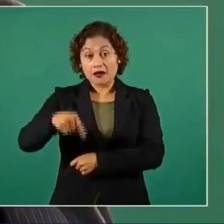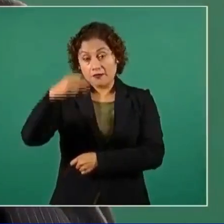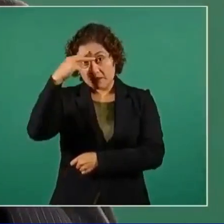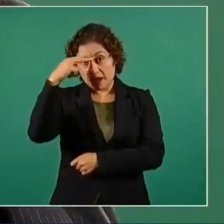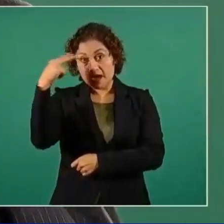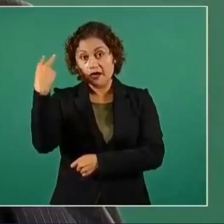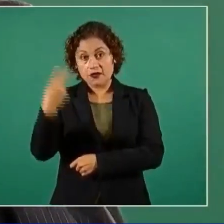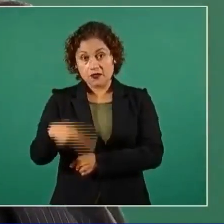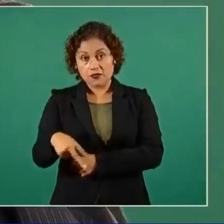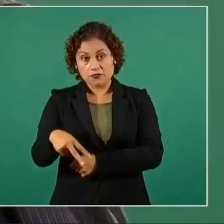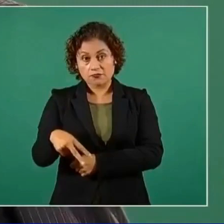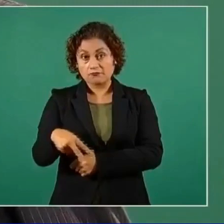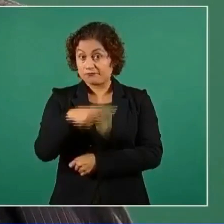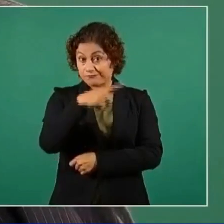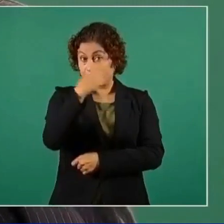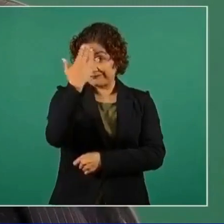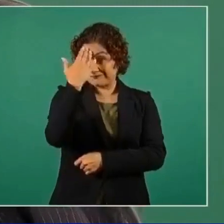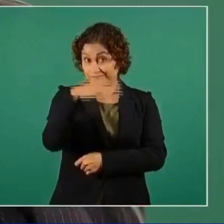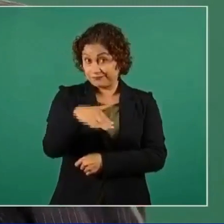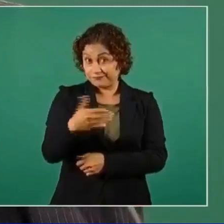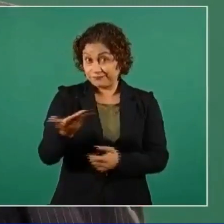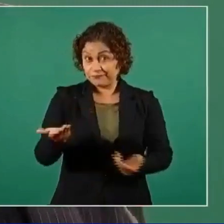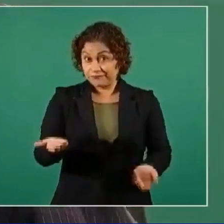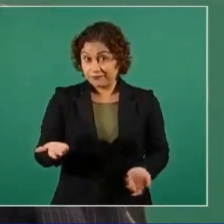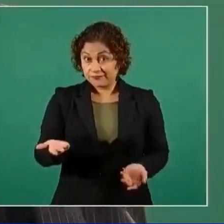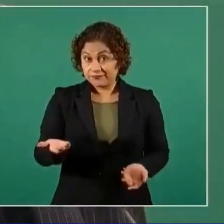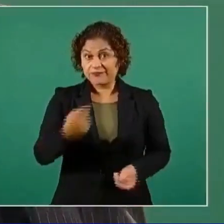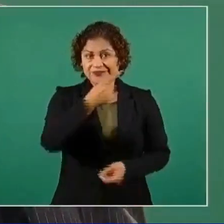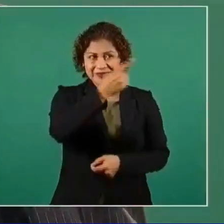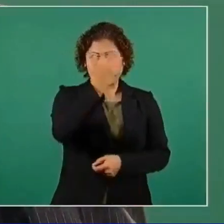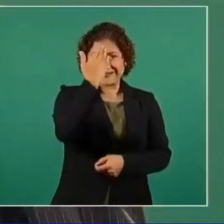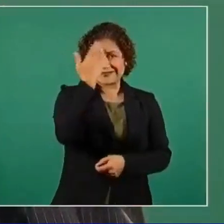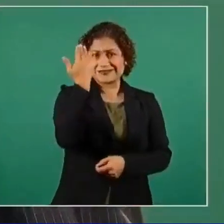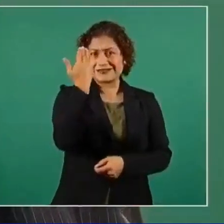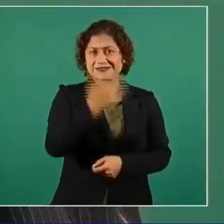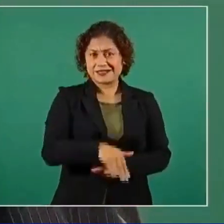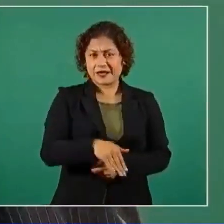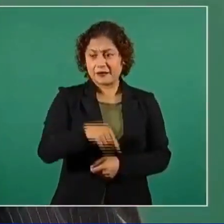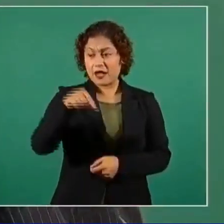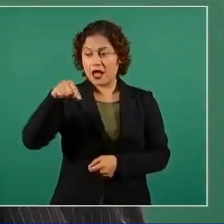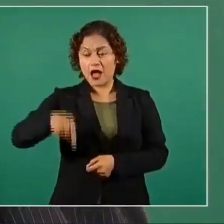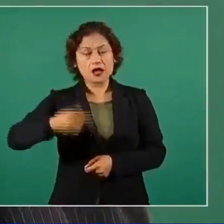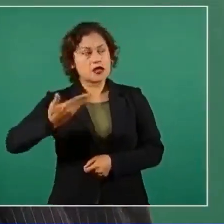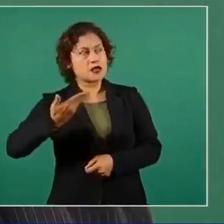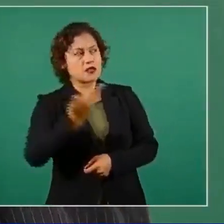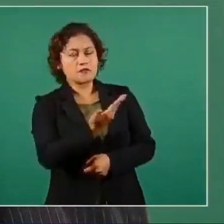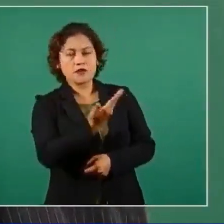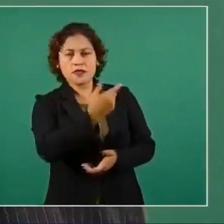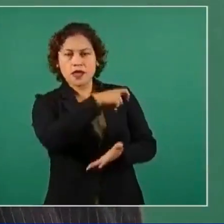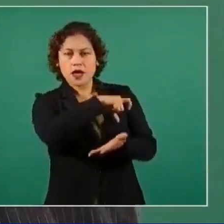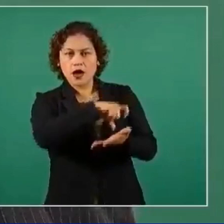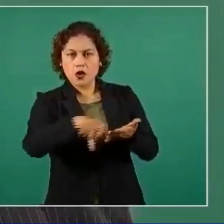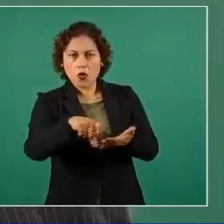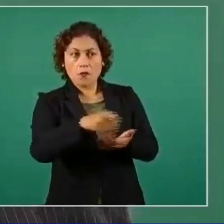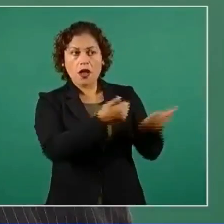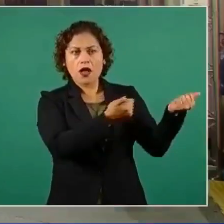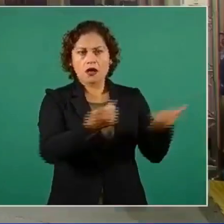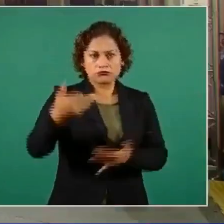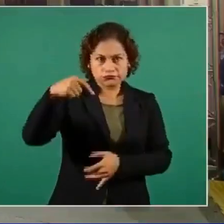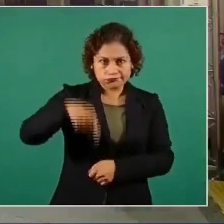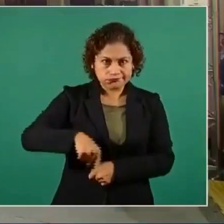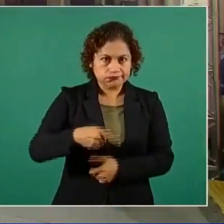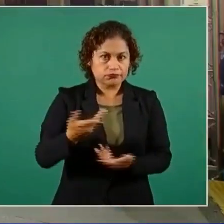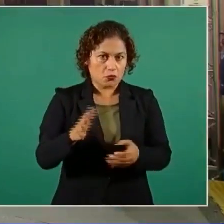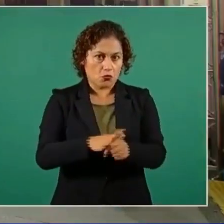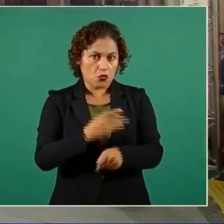el destino de esas armas. Entonces, es lo que estamos planteando. ¿Qué tanto